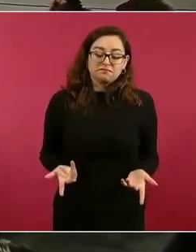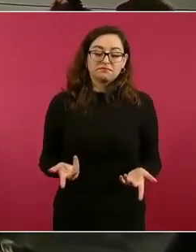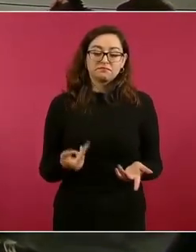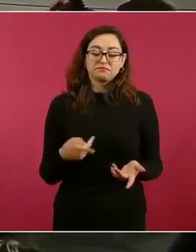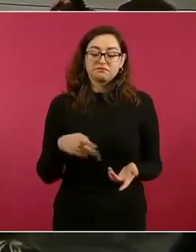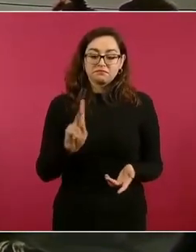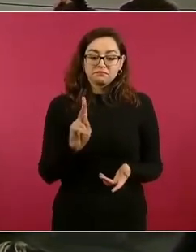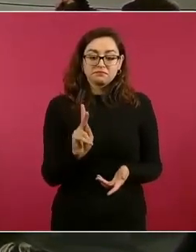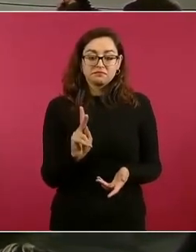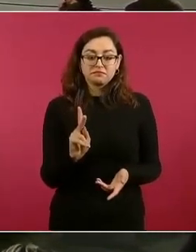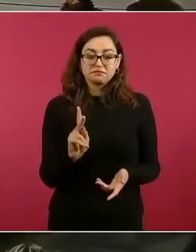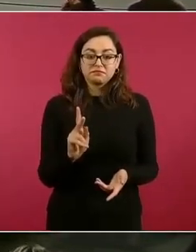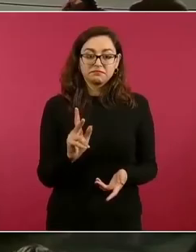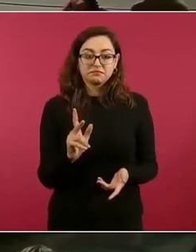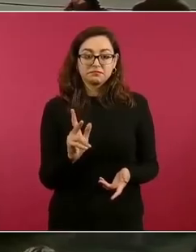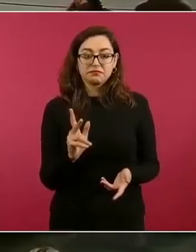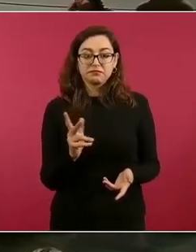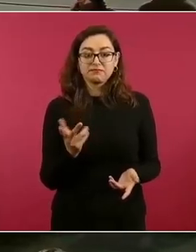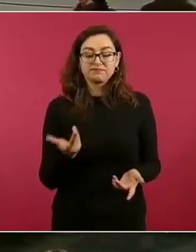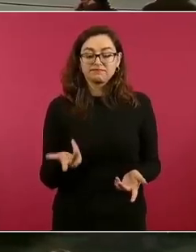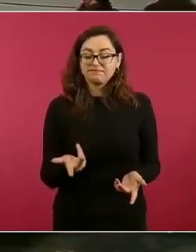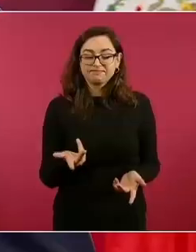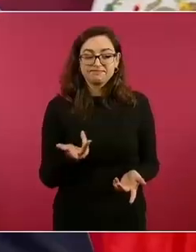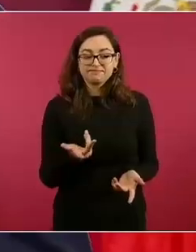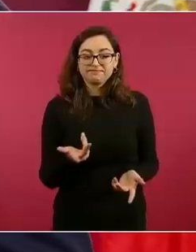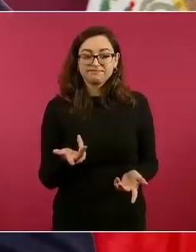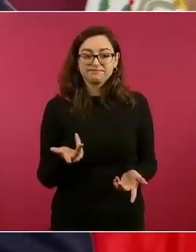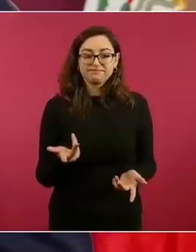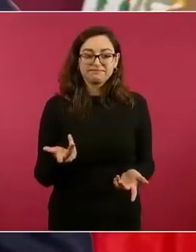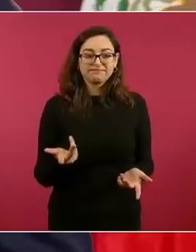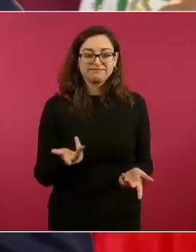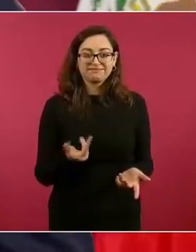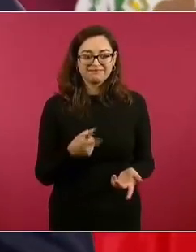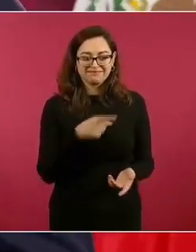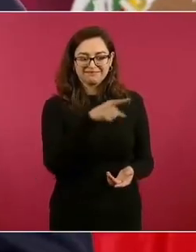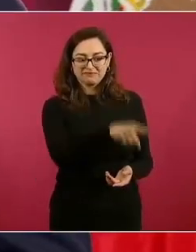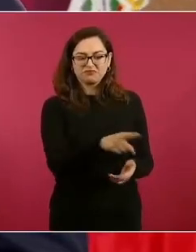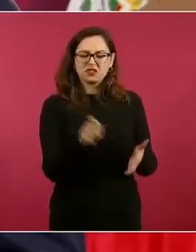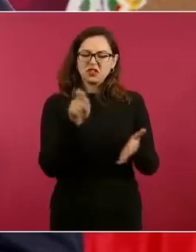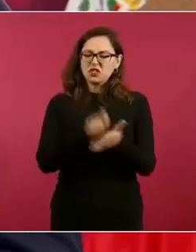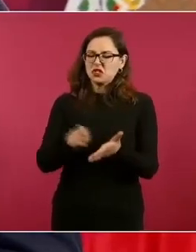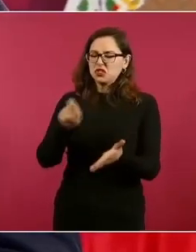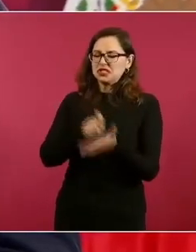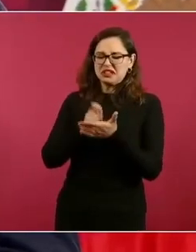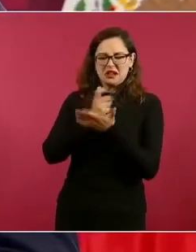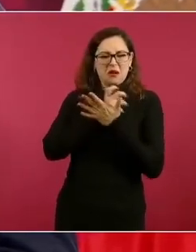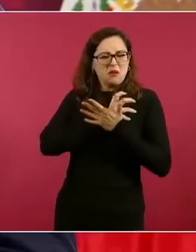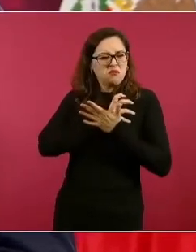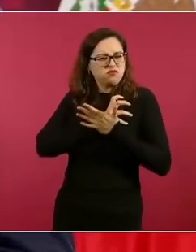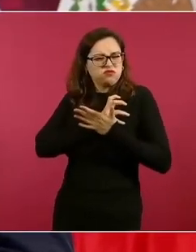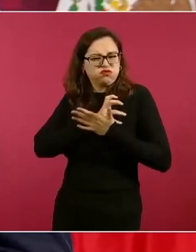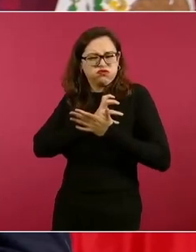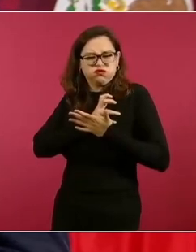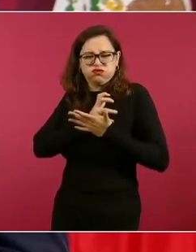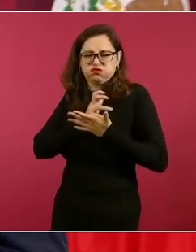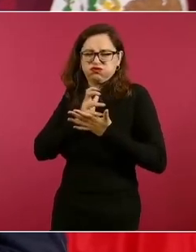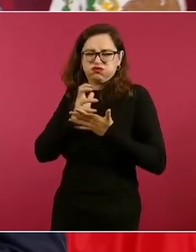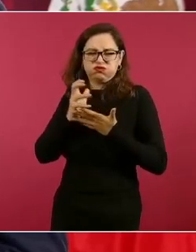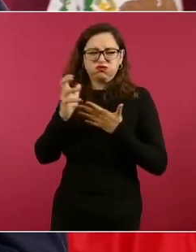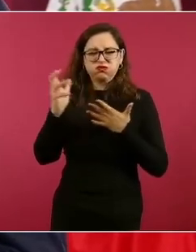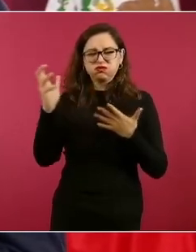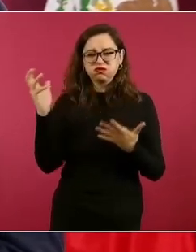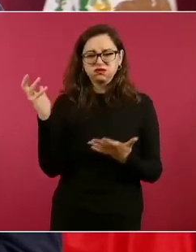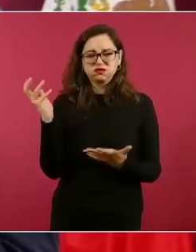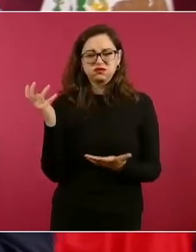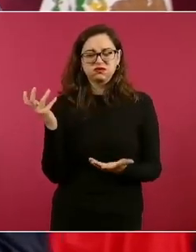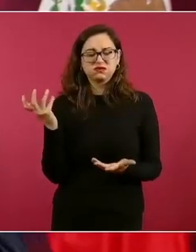darse… O sea, esa exageración, se